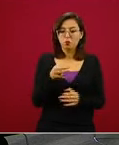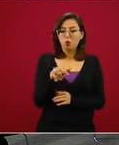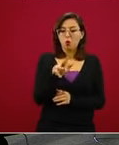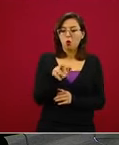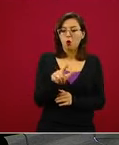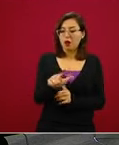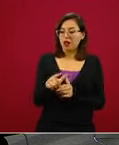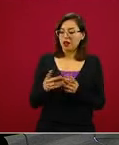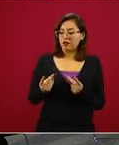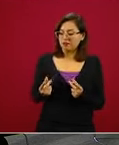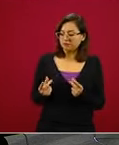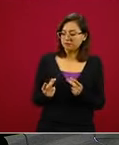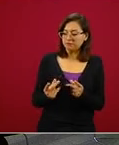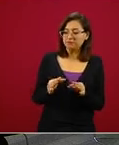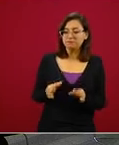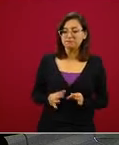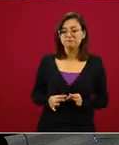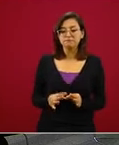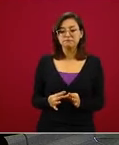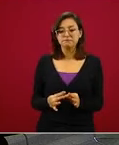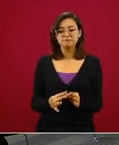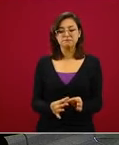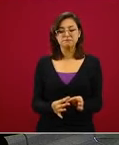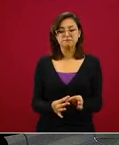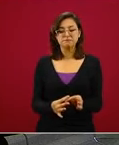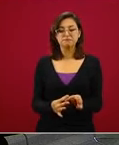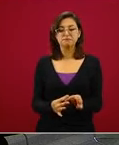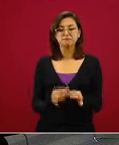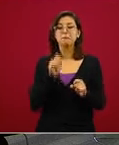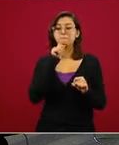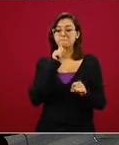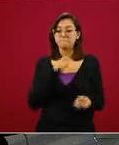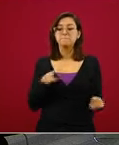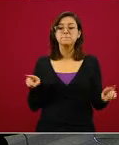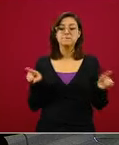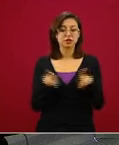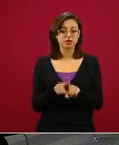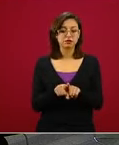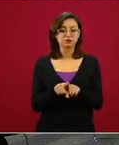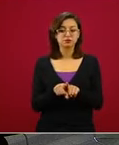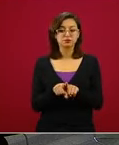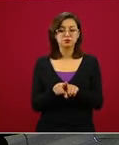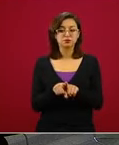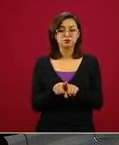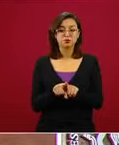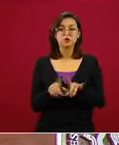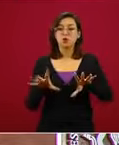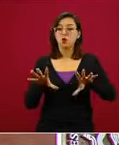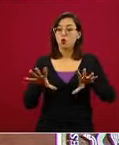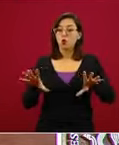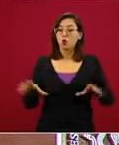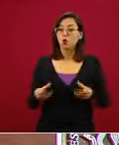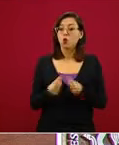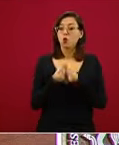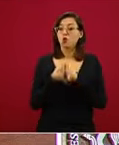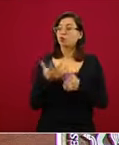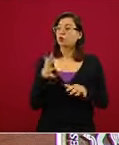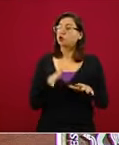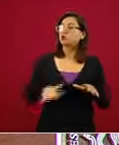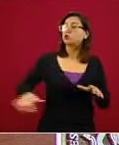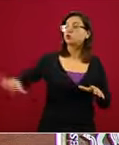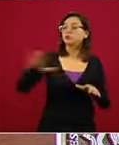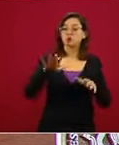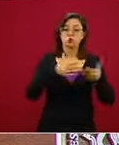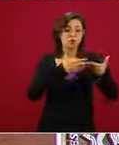y sustentarlo en la responsabilidad colectiva del sector público,